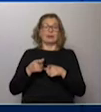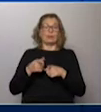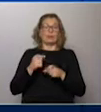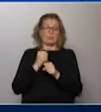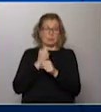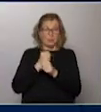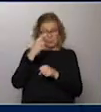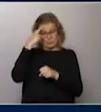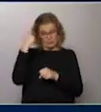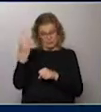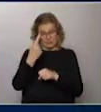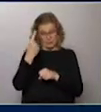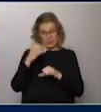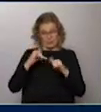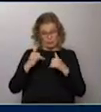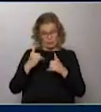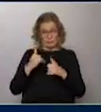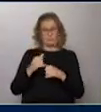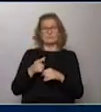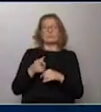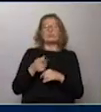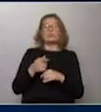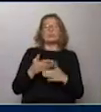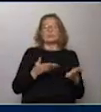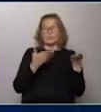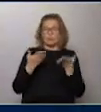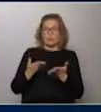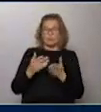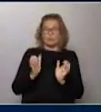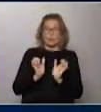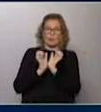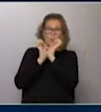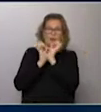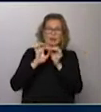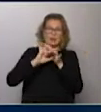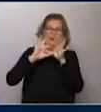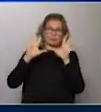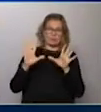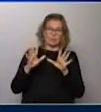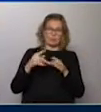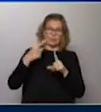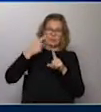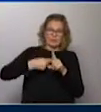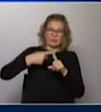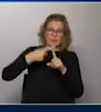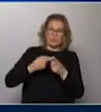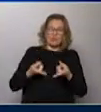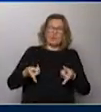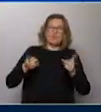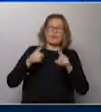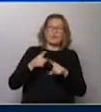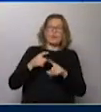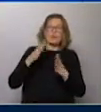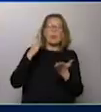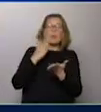actividad internacional. Wilmar, bienvenido. ¿Cómo andas Martín? ¿Todo bien? Bien, vuelve a la Libertadores como lo decís, después de varios meses, los últimos partidos fueron el mes de